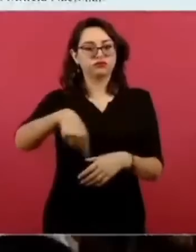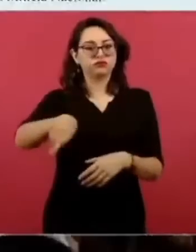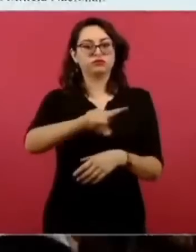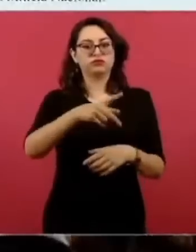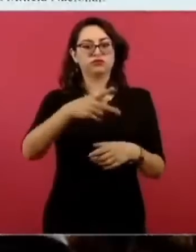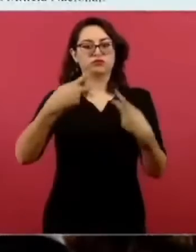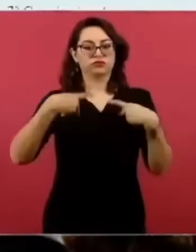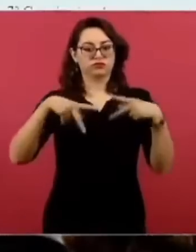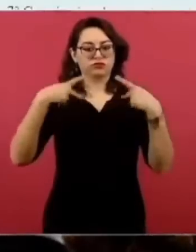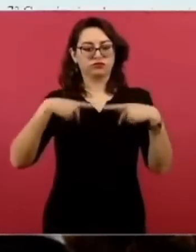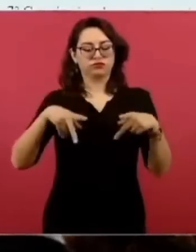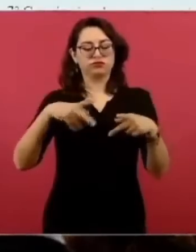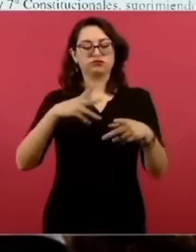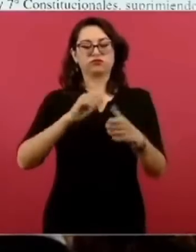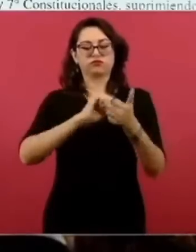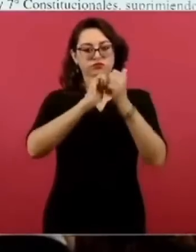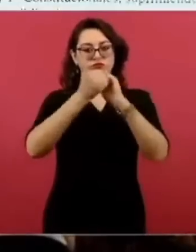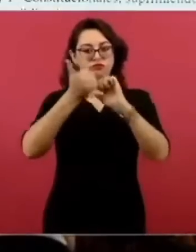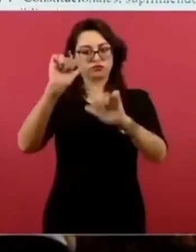Adelante, mire, todos,